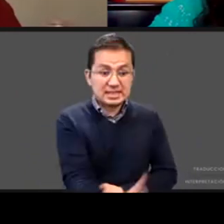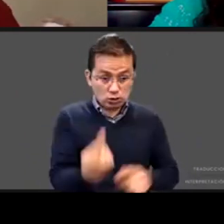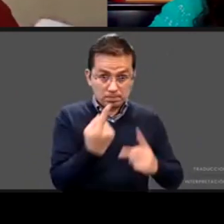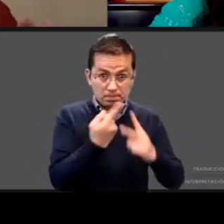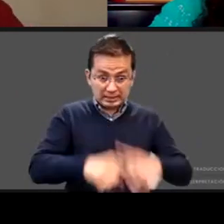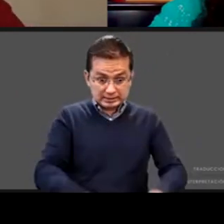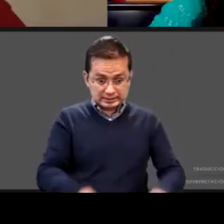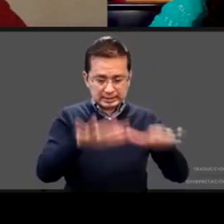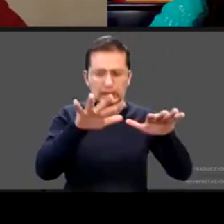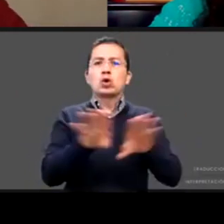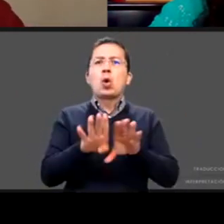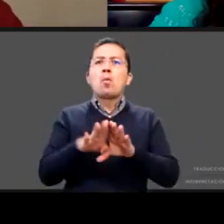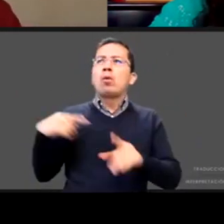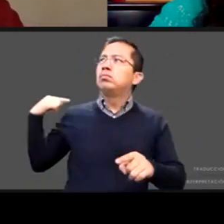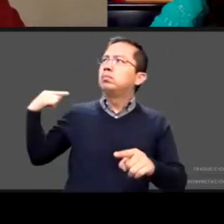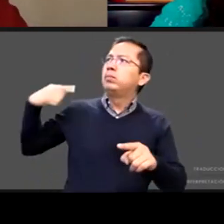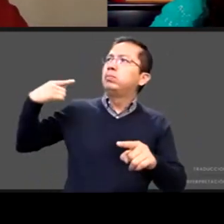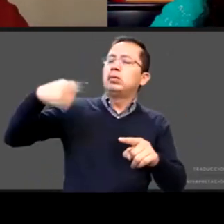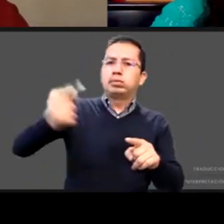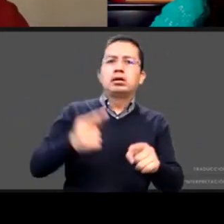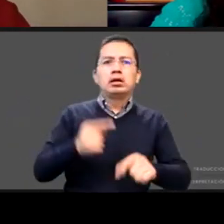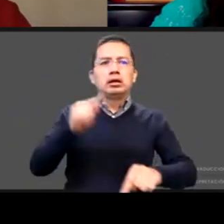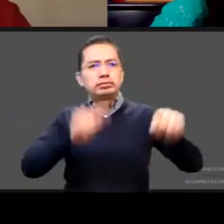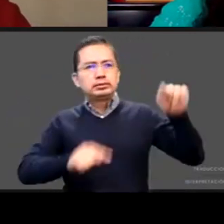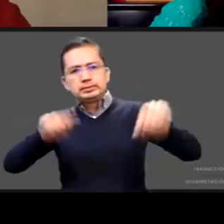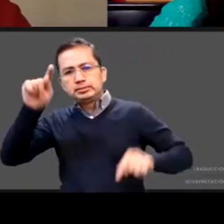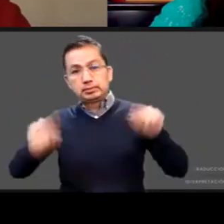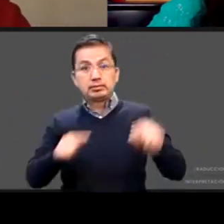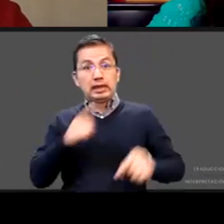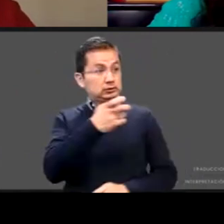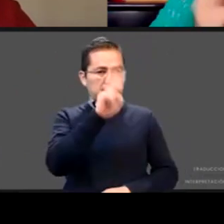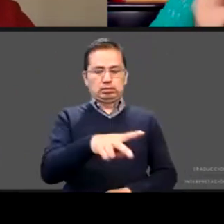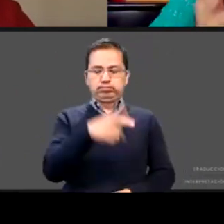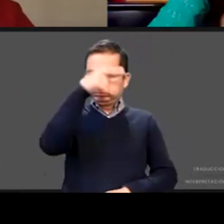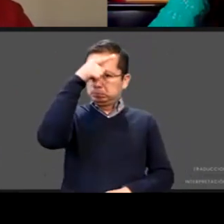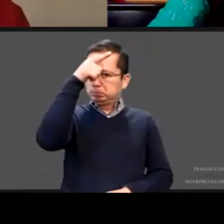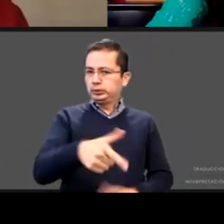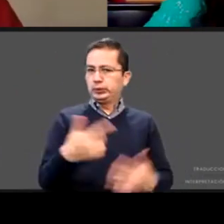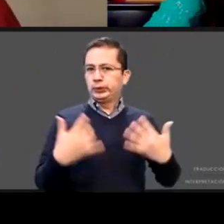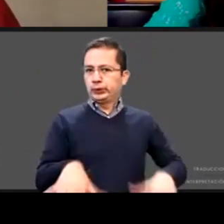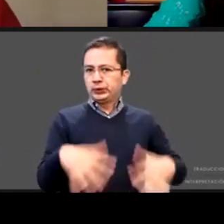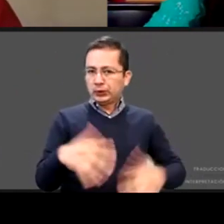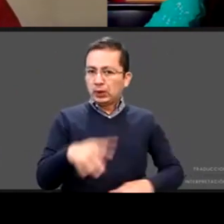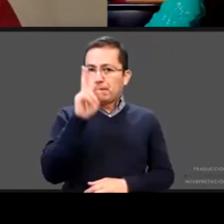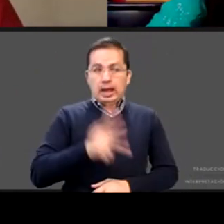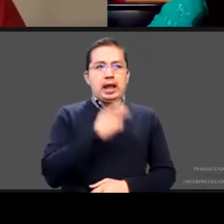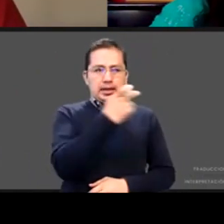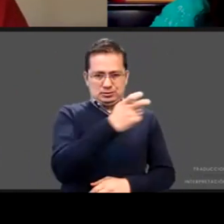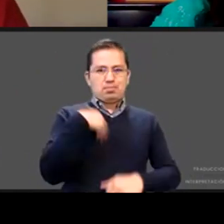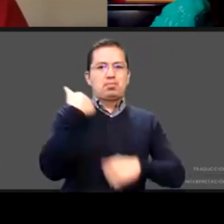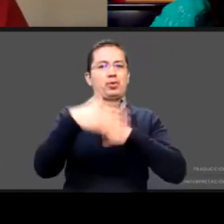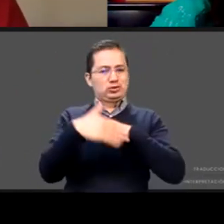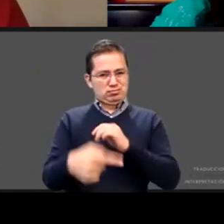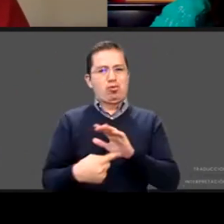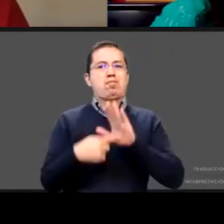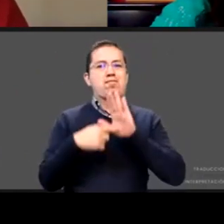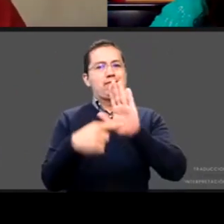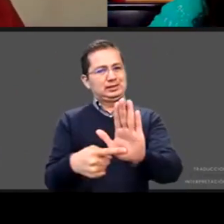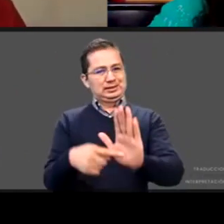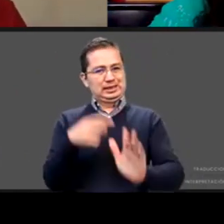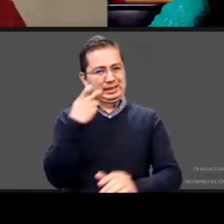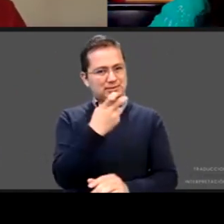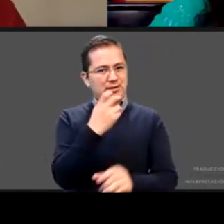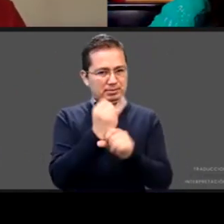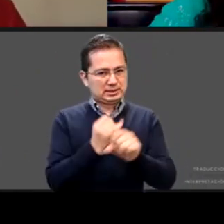estaremos próximamente a presentar ese estudio justamente en este marco de la reflexión de la